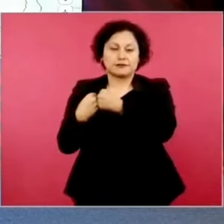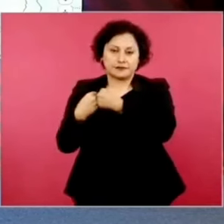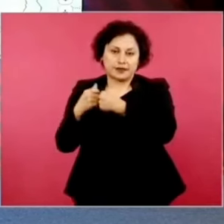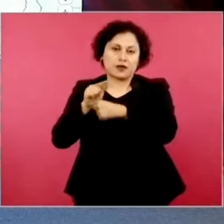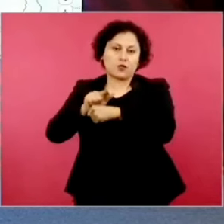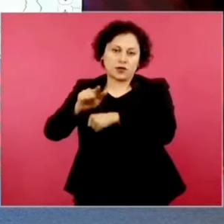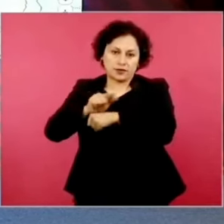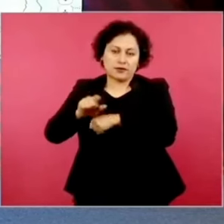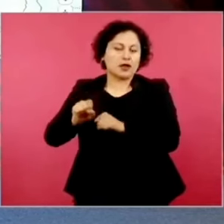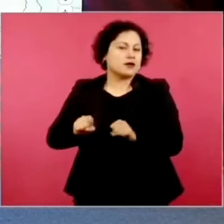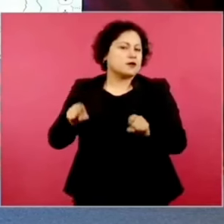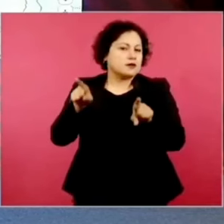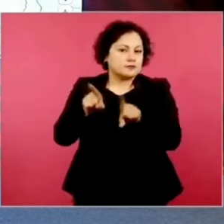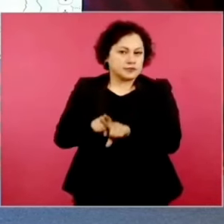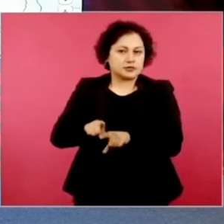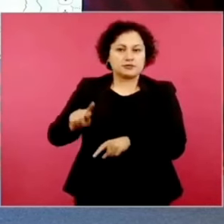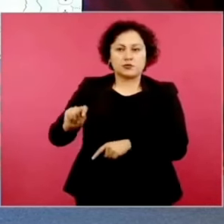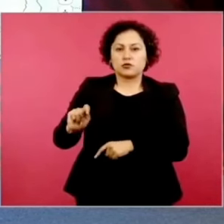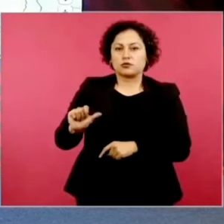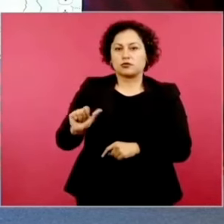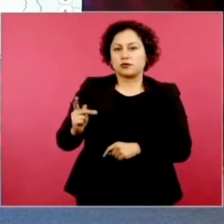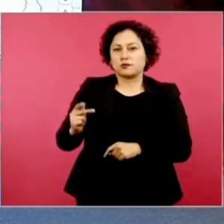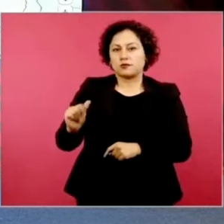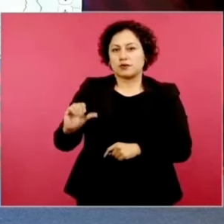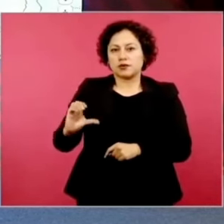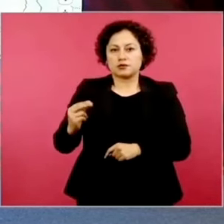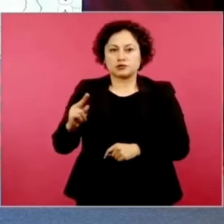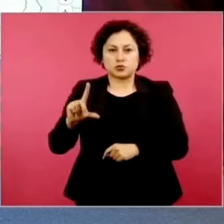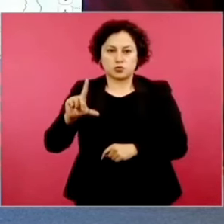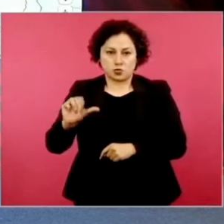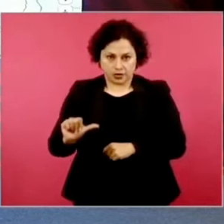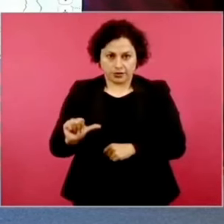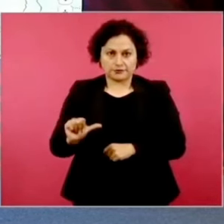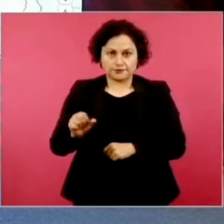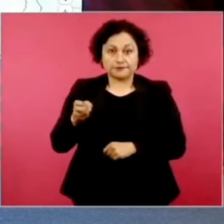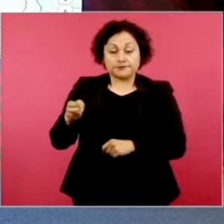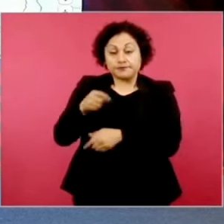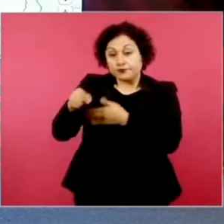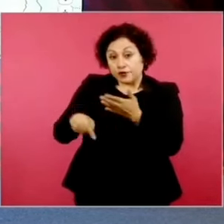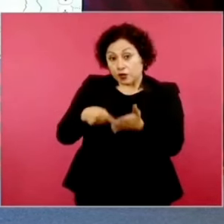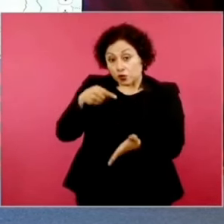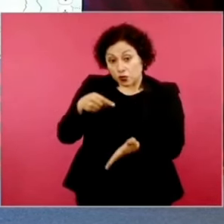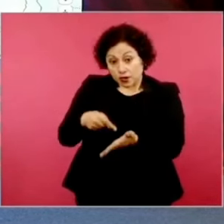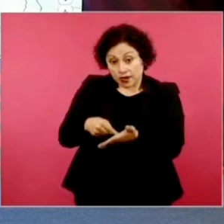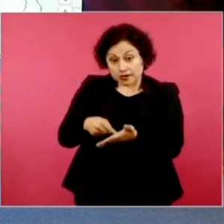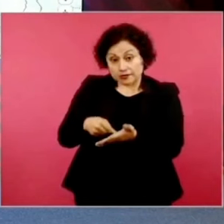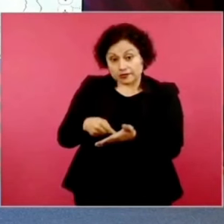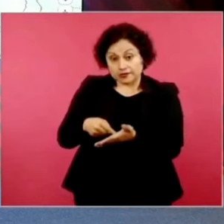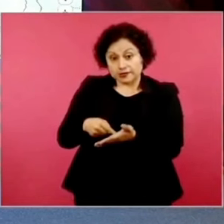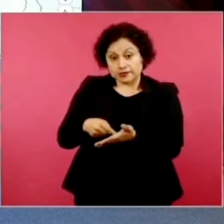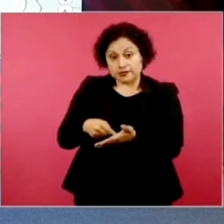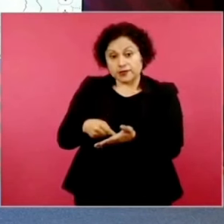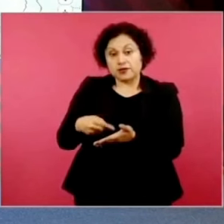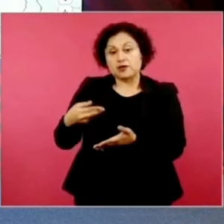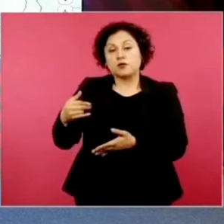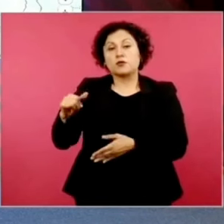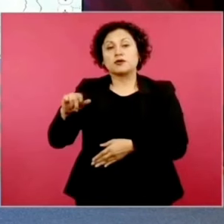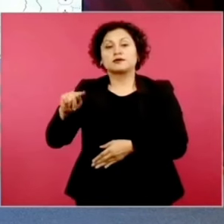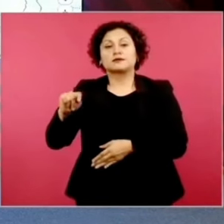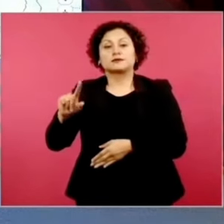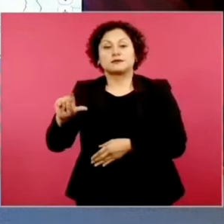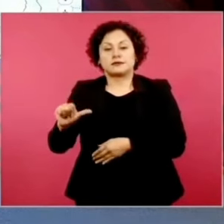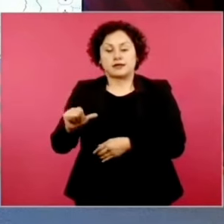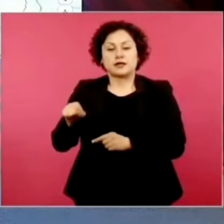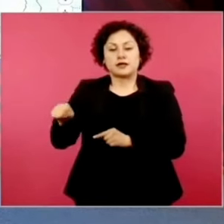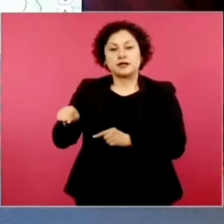Tapachula, y entonces aquí en Huizla, sube uno,